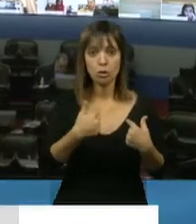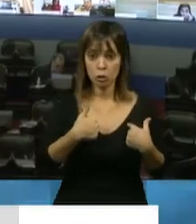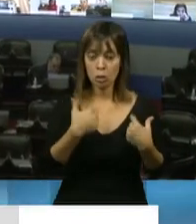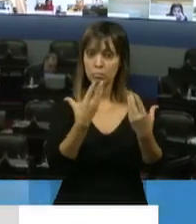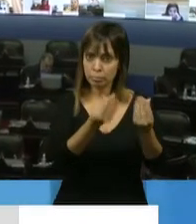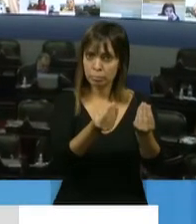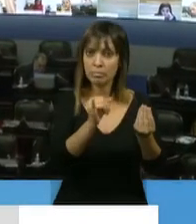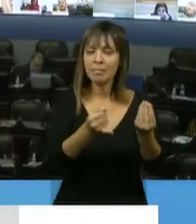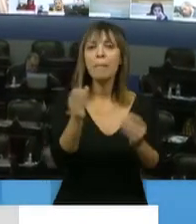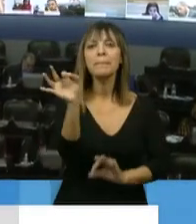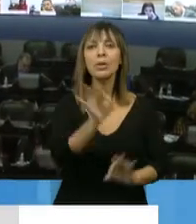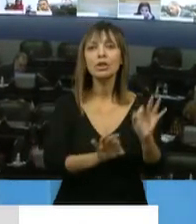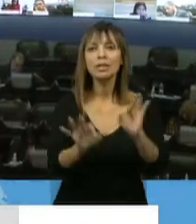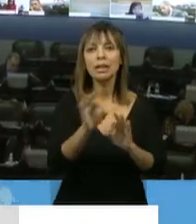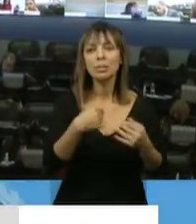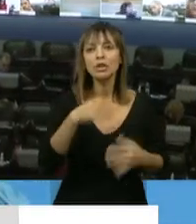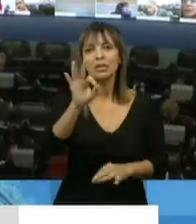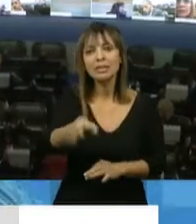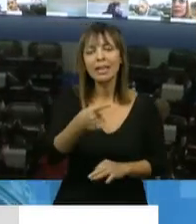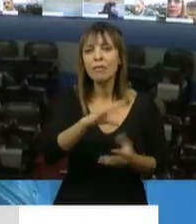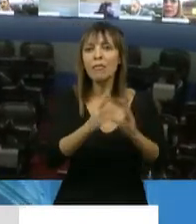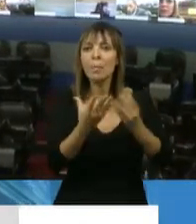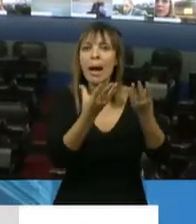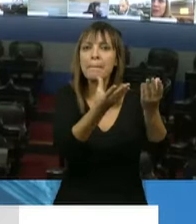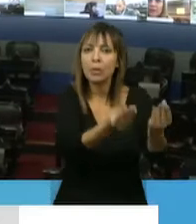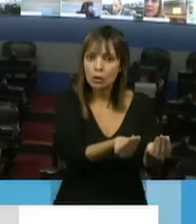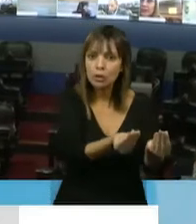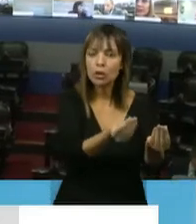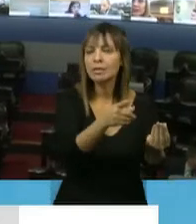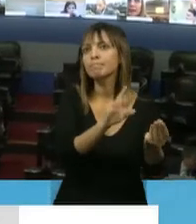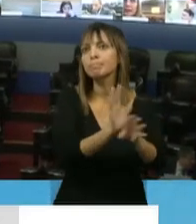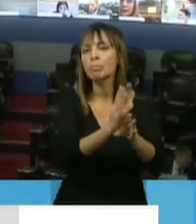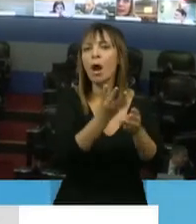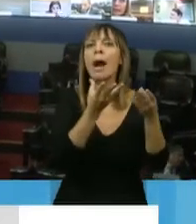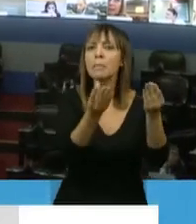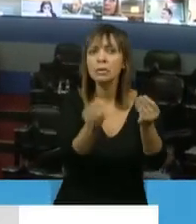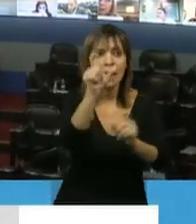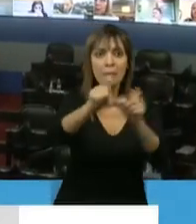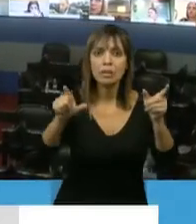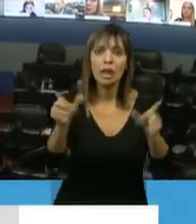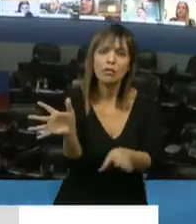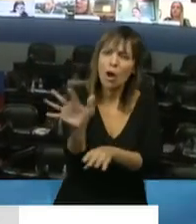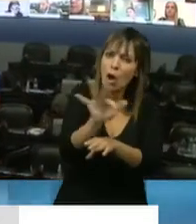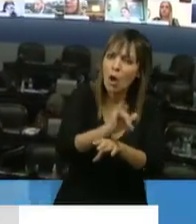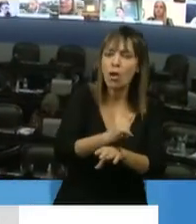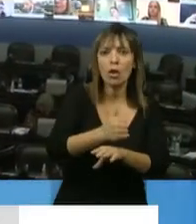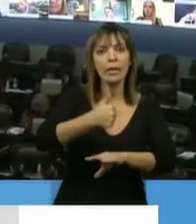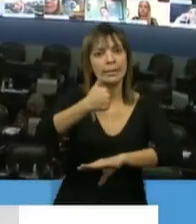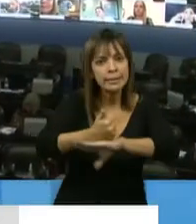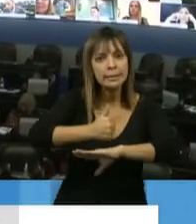porque entiendo que es una forma de acompañar a quienes están todos los días arriesgando su vida en la trinchera.